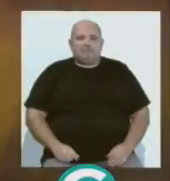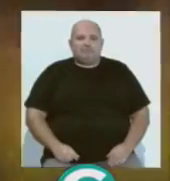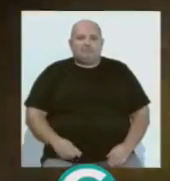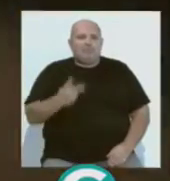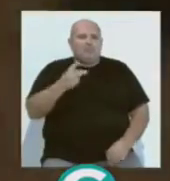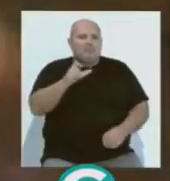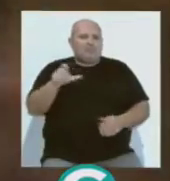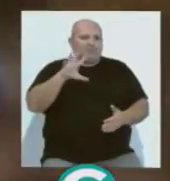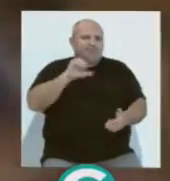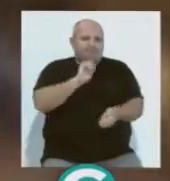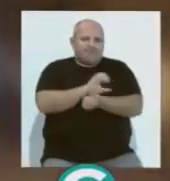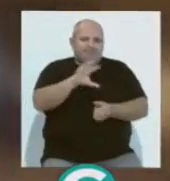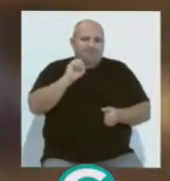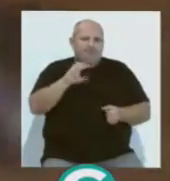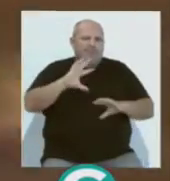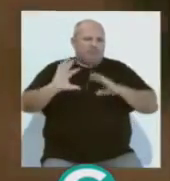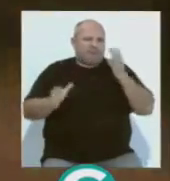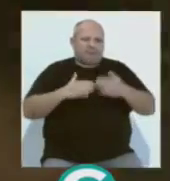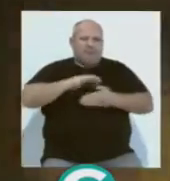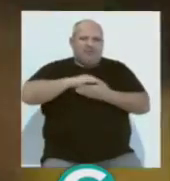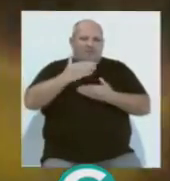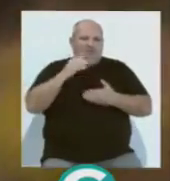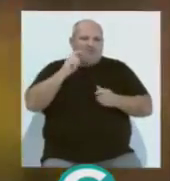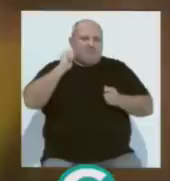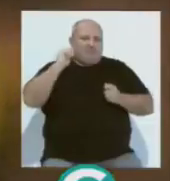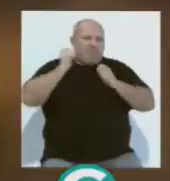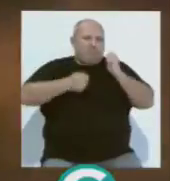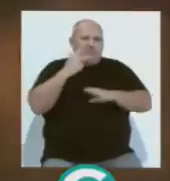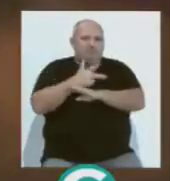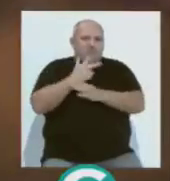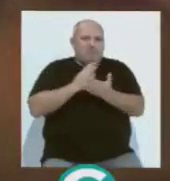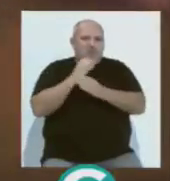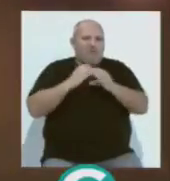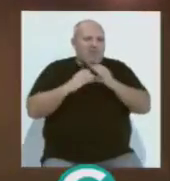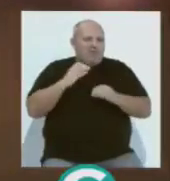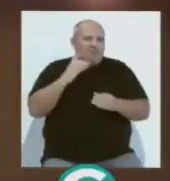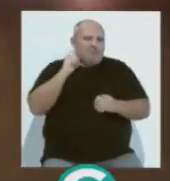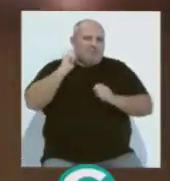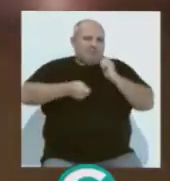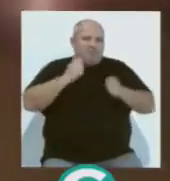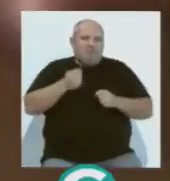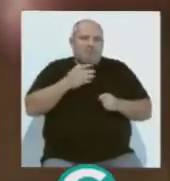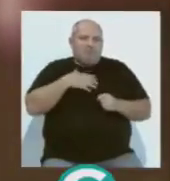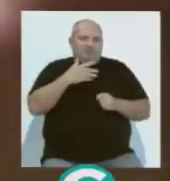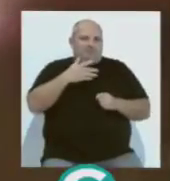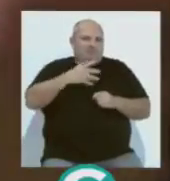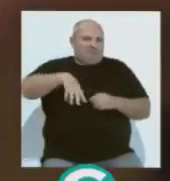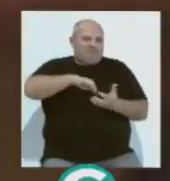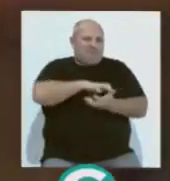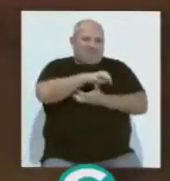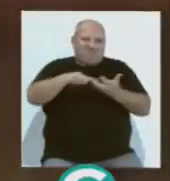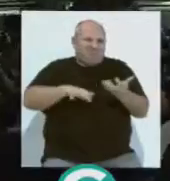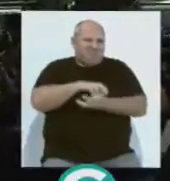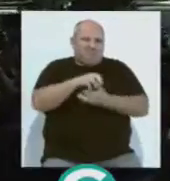Dos personas detenidas, contenedores, quemados y agresiones a periodistas que cubrían la información como saldo de la manifestación